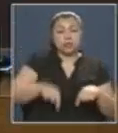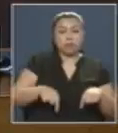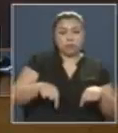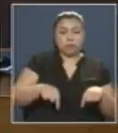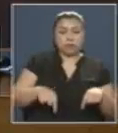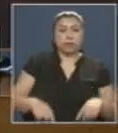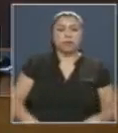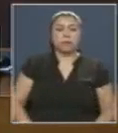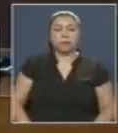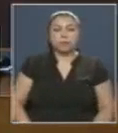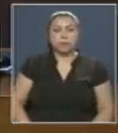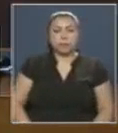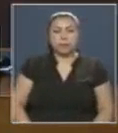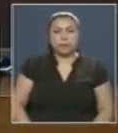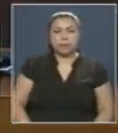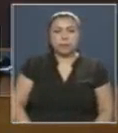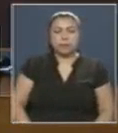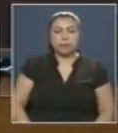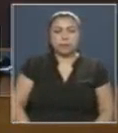Rocaful.